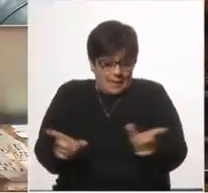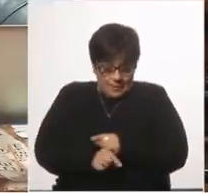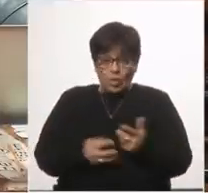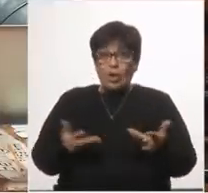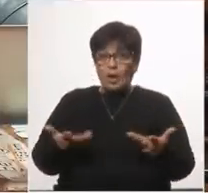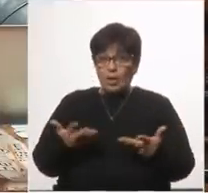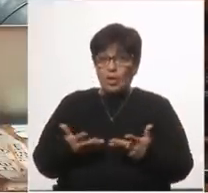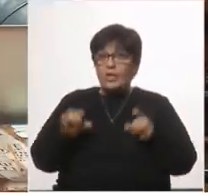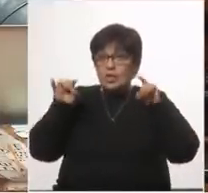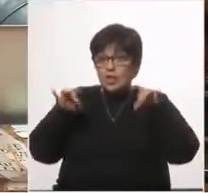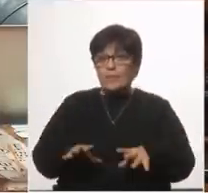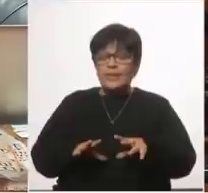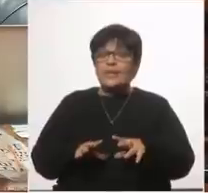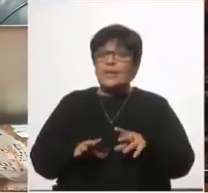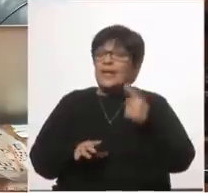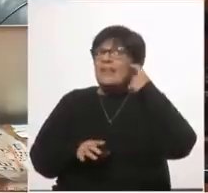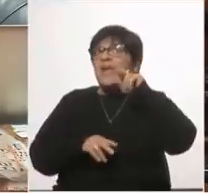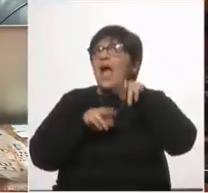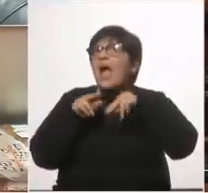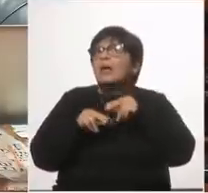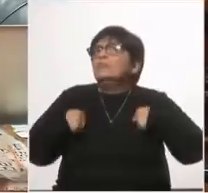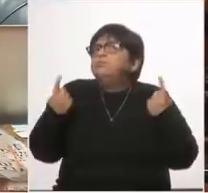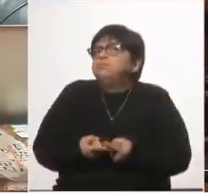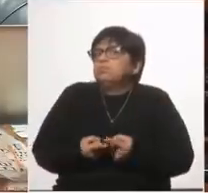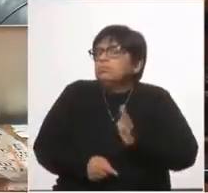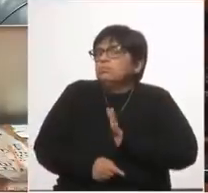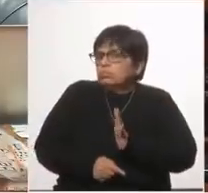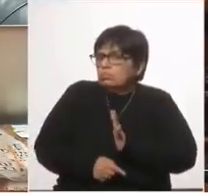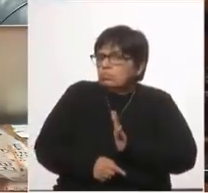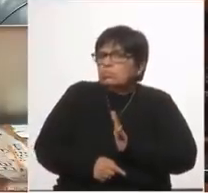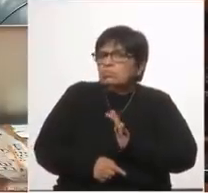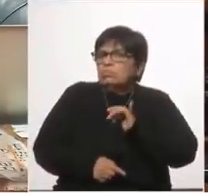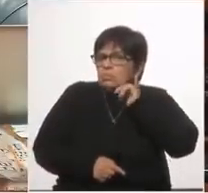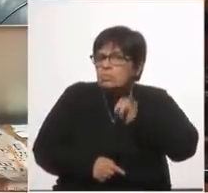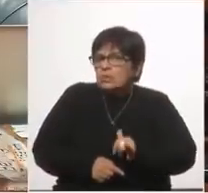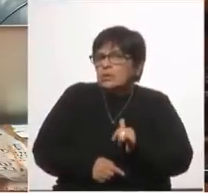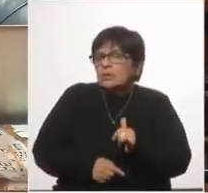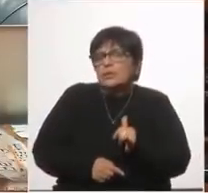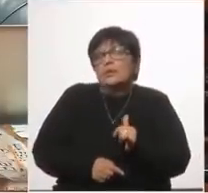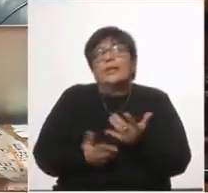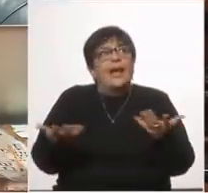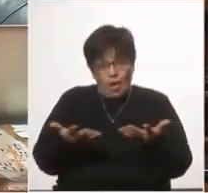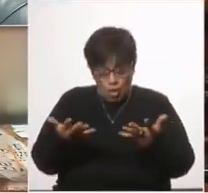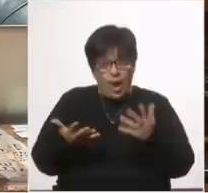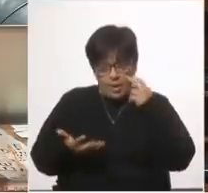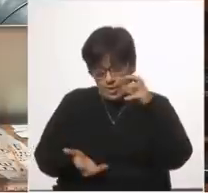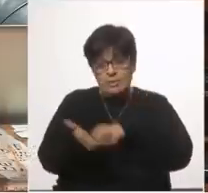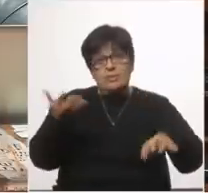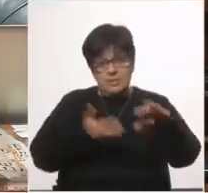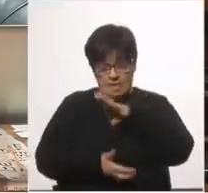diciendo que nuestra tesis es que ha habido es uno estamos en una crisis